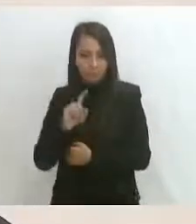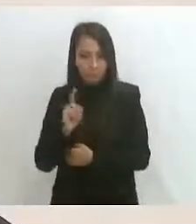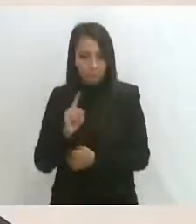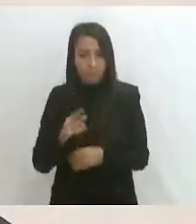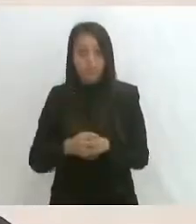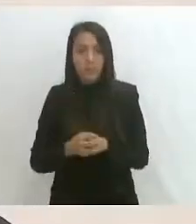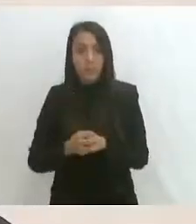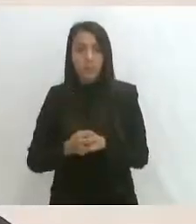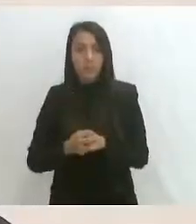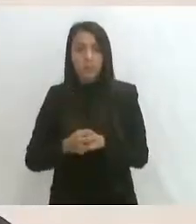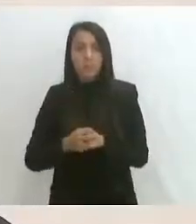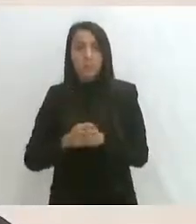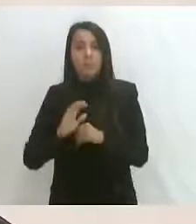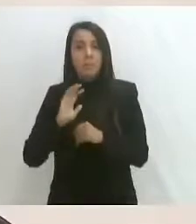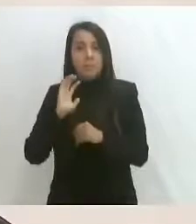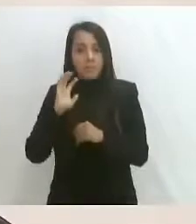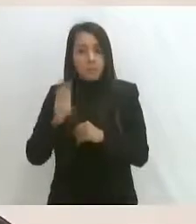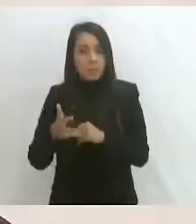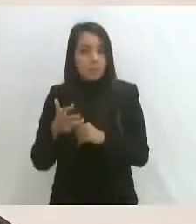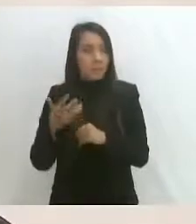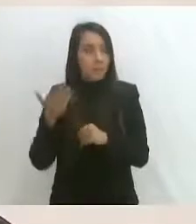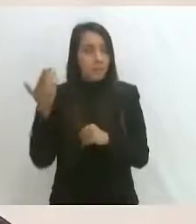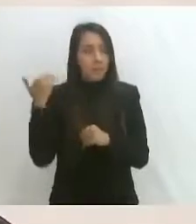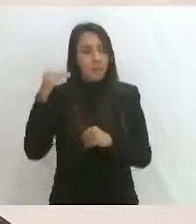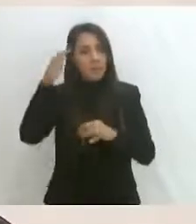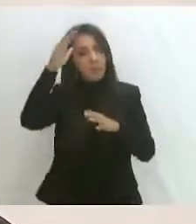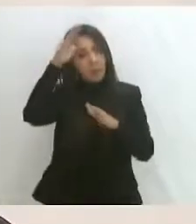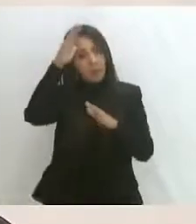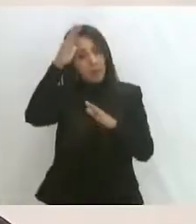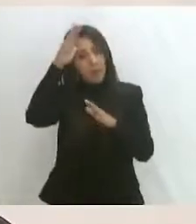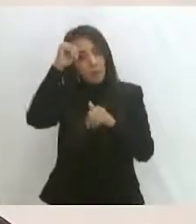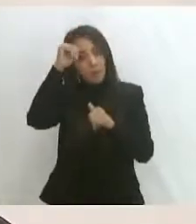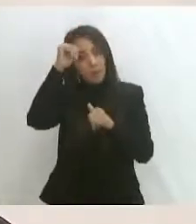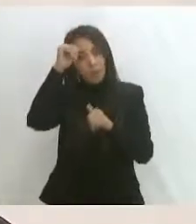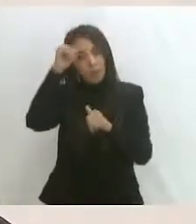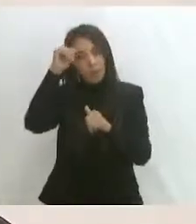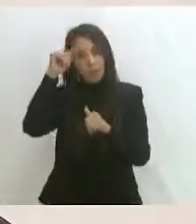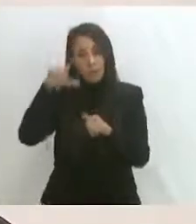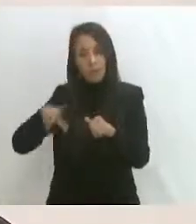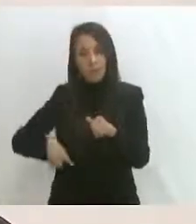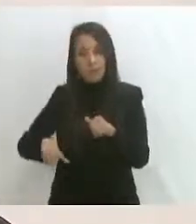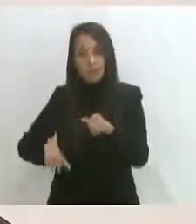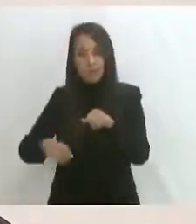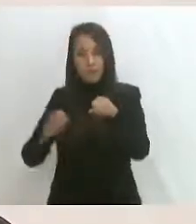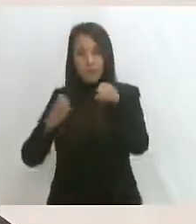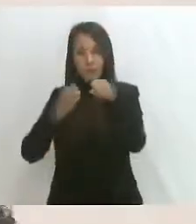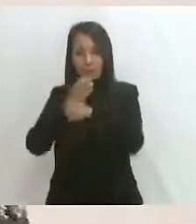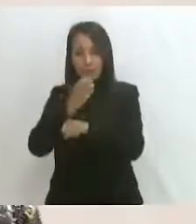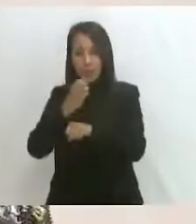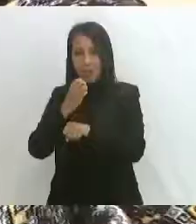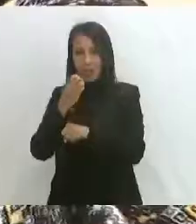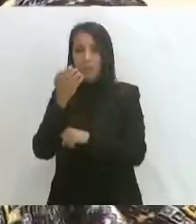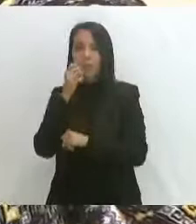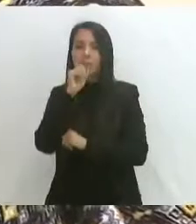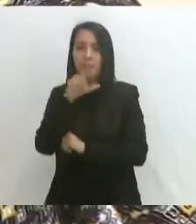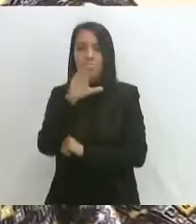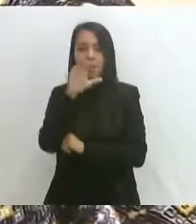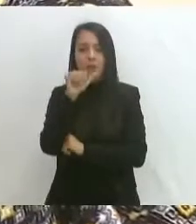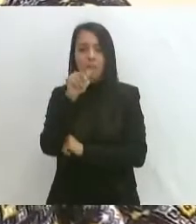entre Balobras, el Gobierno del Estado y Capufe,